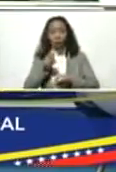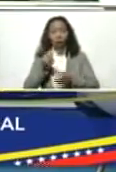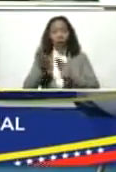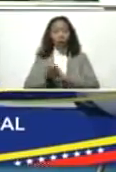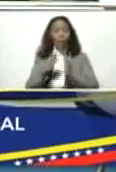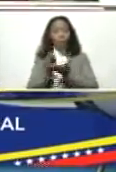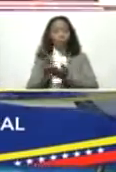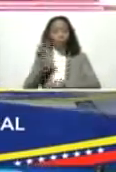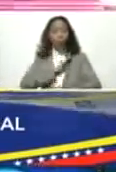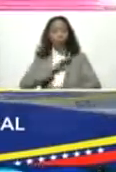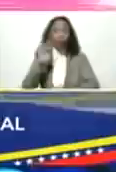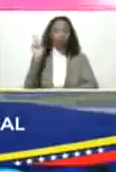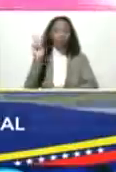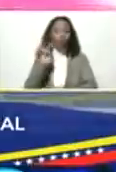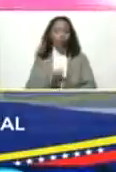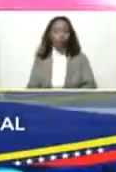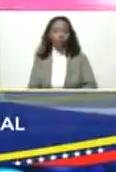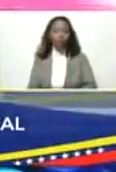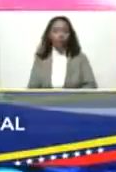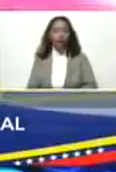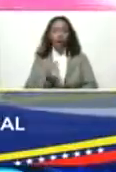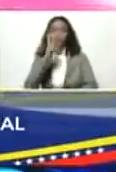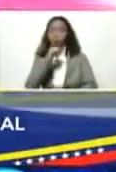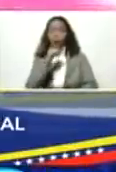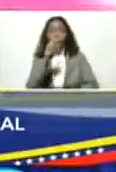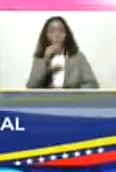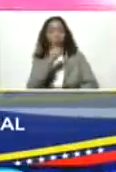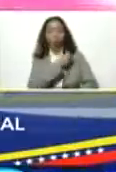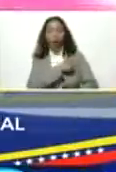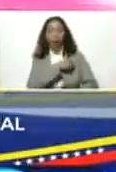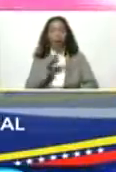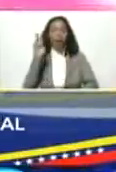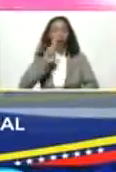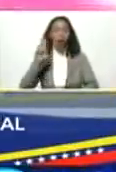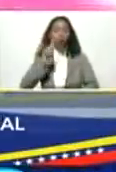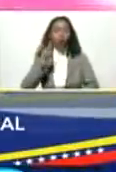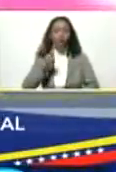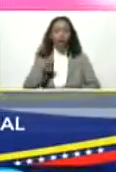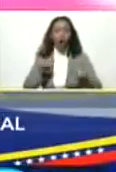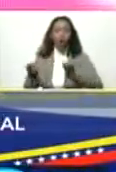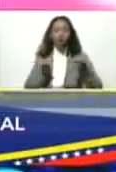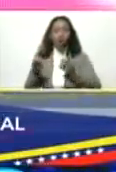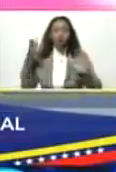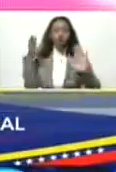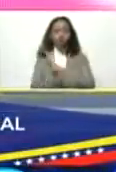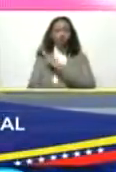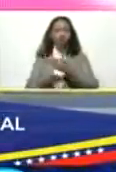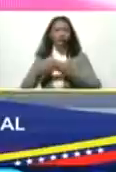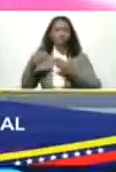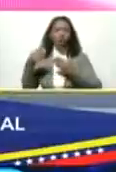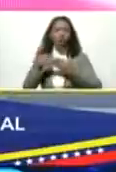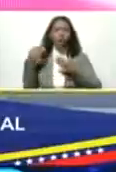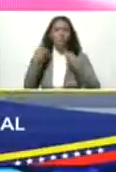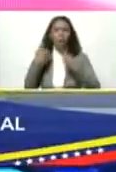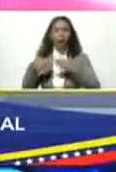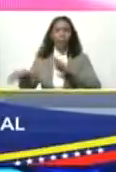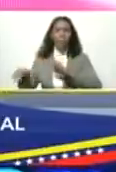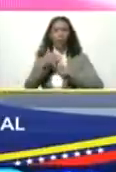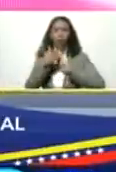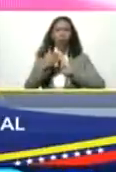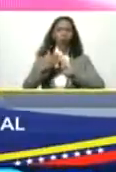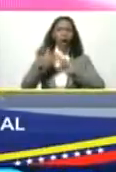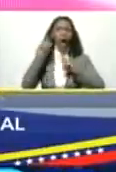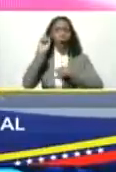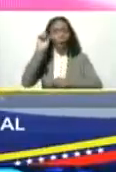mundo es inmoral que se utilice el dominio sobre el dólar para perjudicar a un